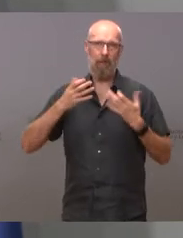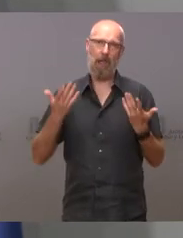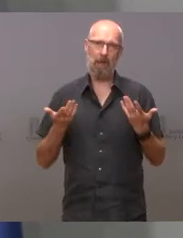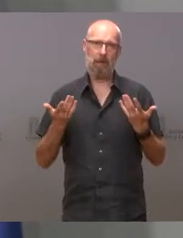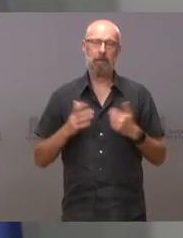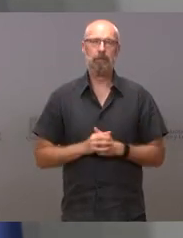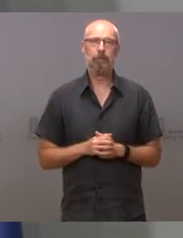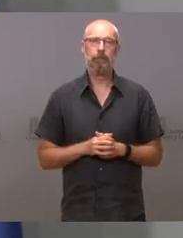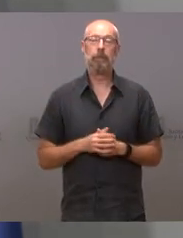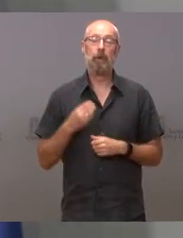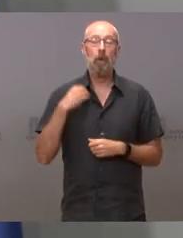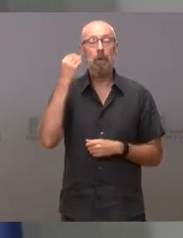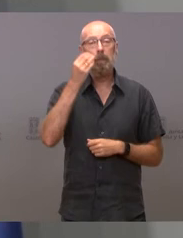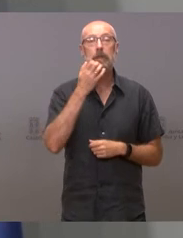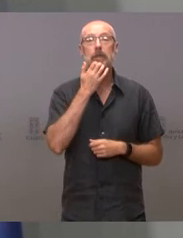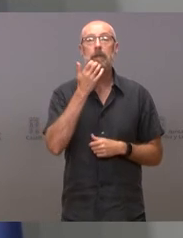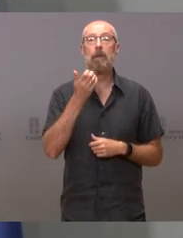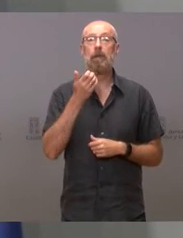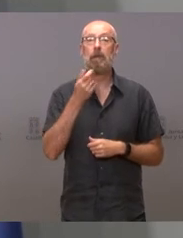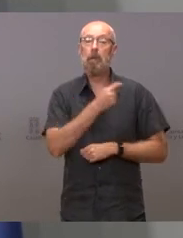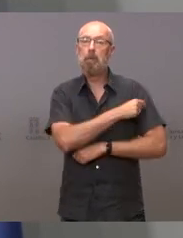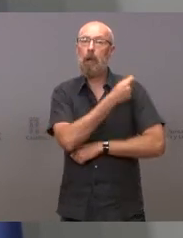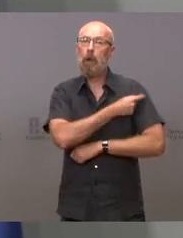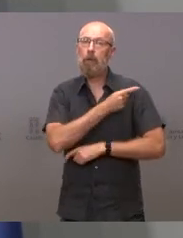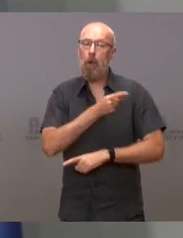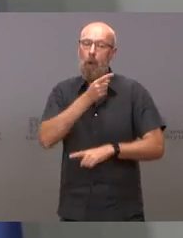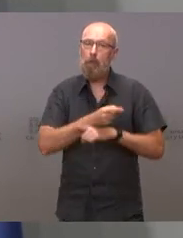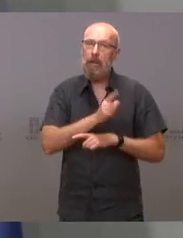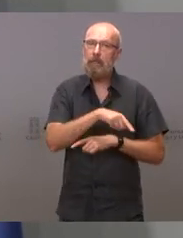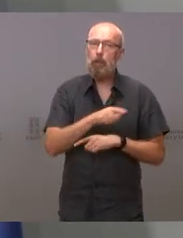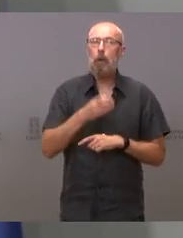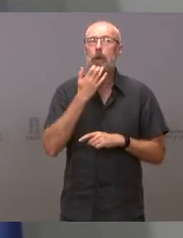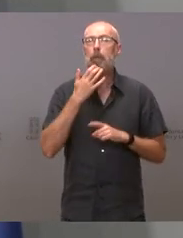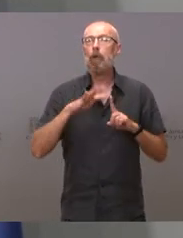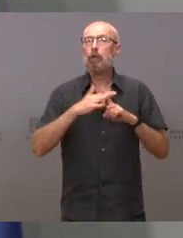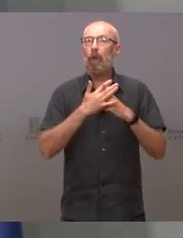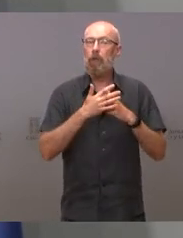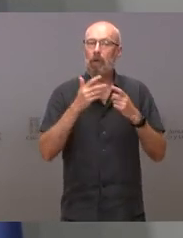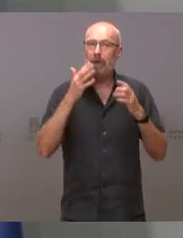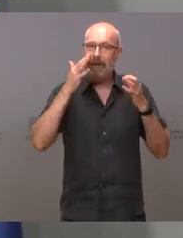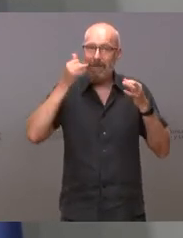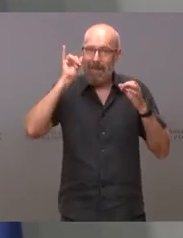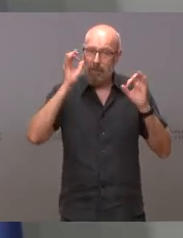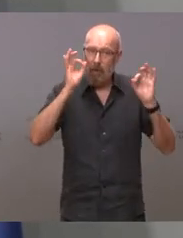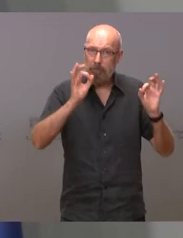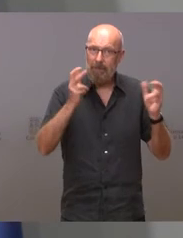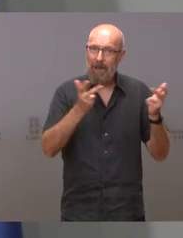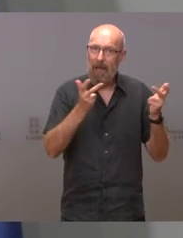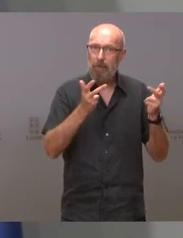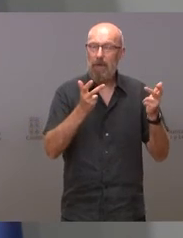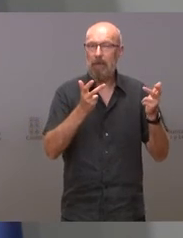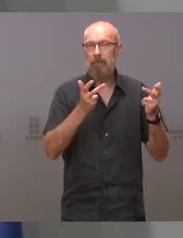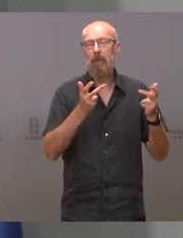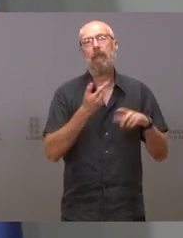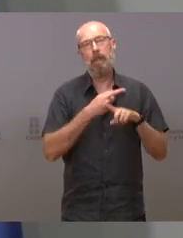cuando es exigible o no una vacunación en una situación de extremo riesgo, como es la que hemos vivido, no es lo mismo,